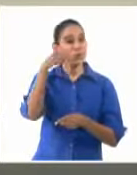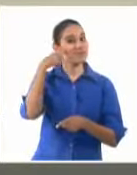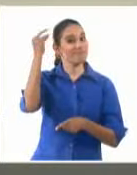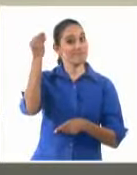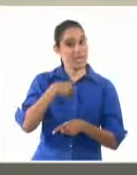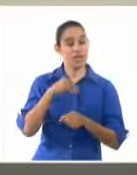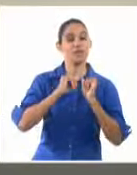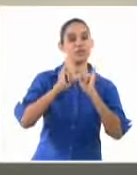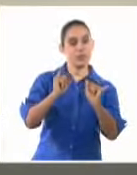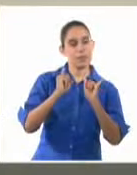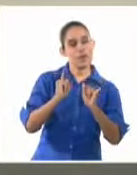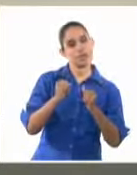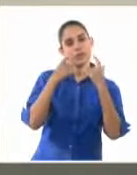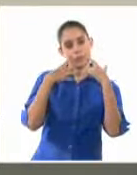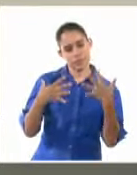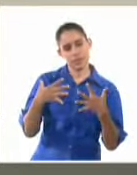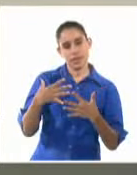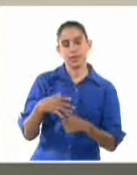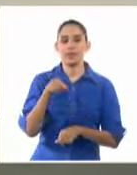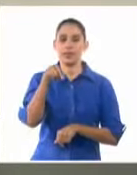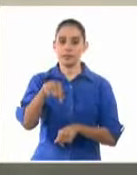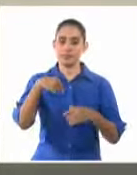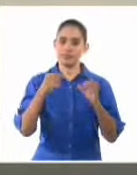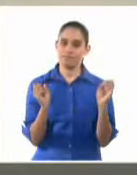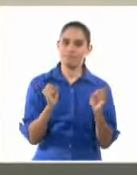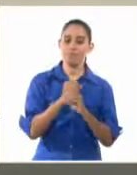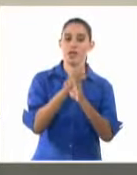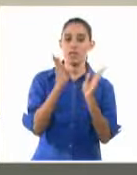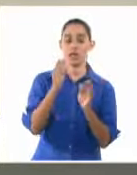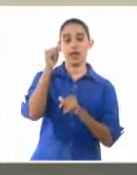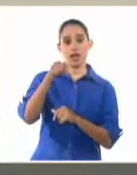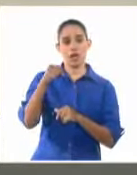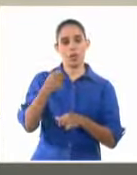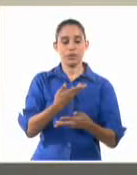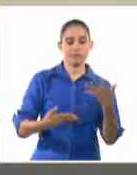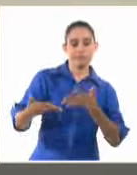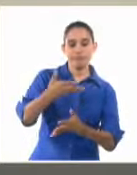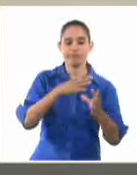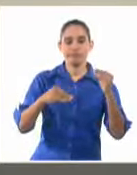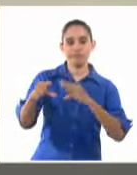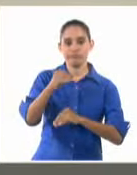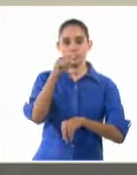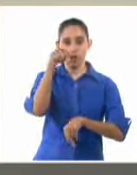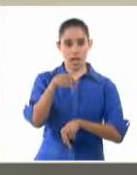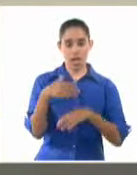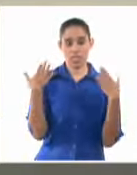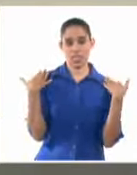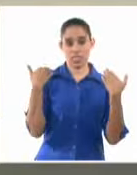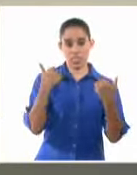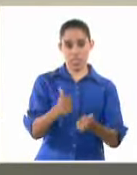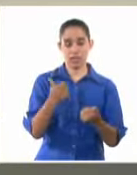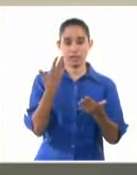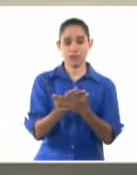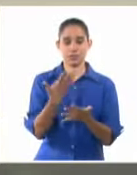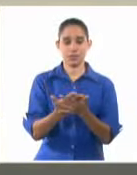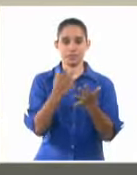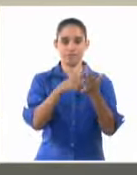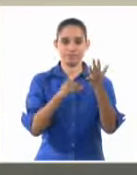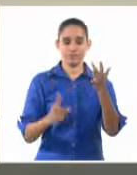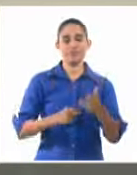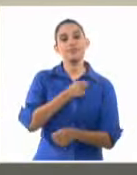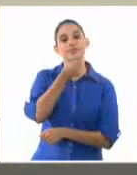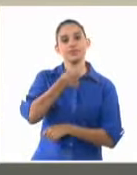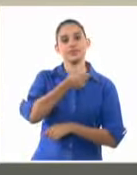de la entrevista que le ofreció esta mañana el director técnico de la Unión Eléctrica, el ingeniero Lázaro Guerra Hernández, al periodista